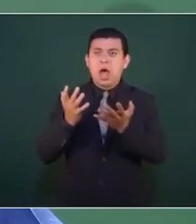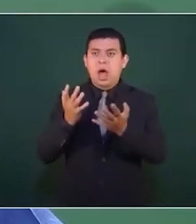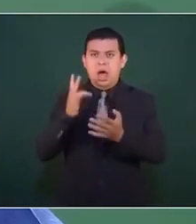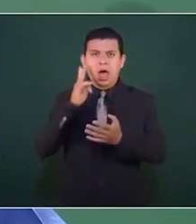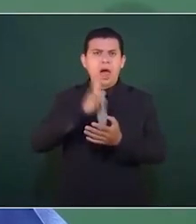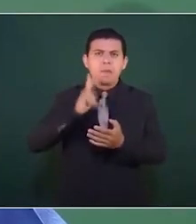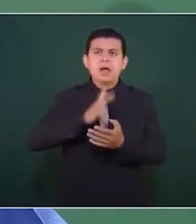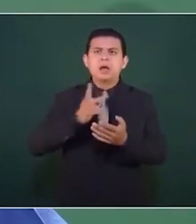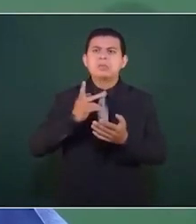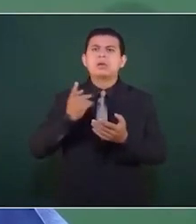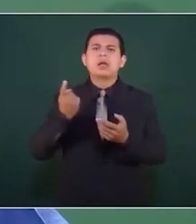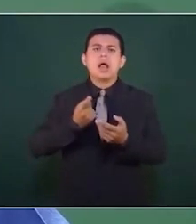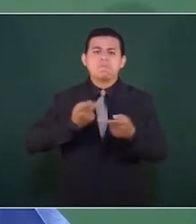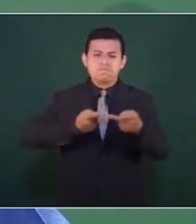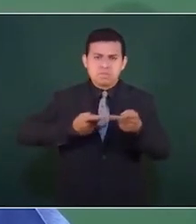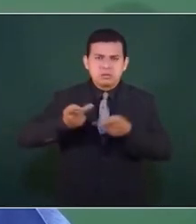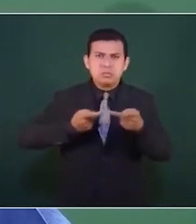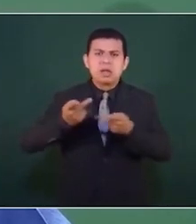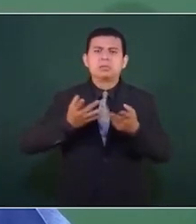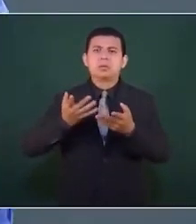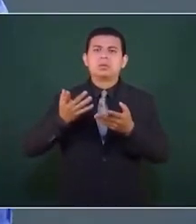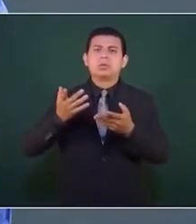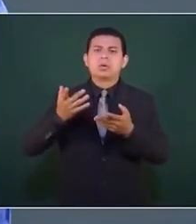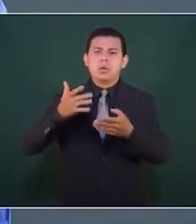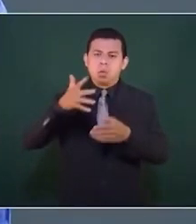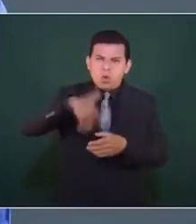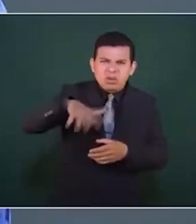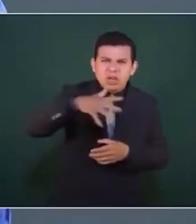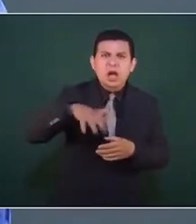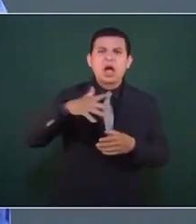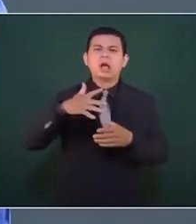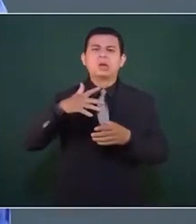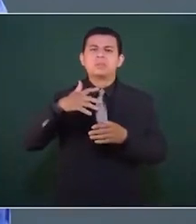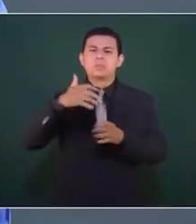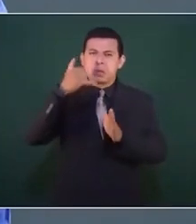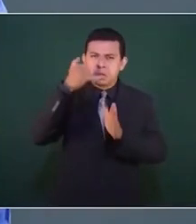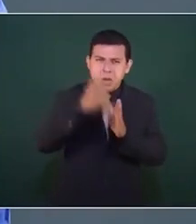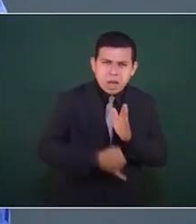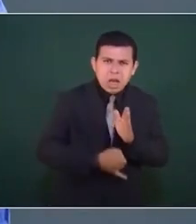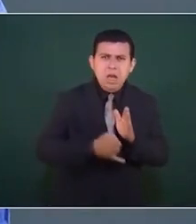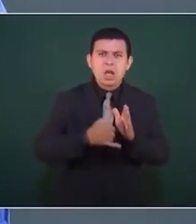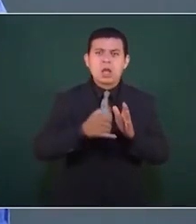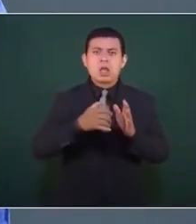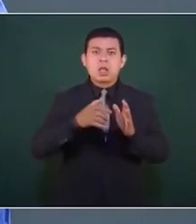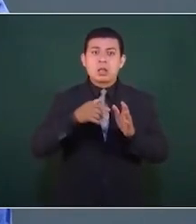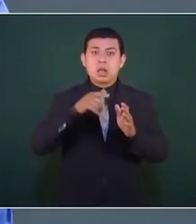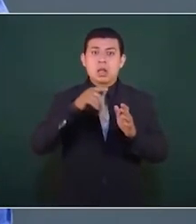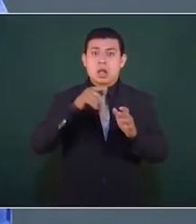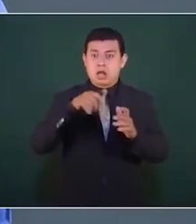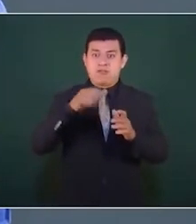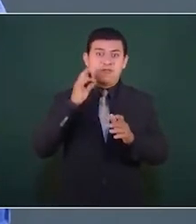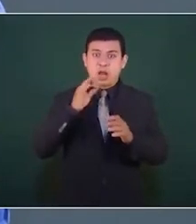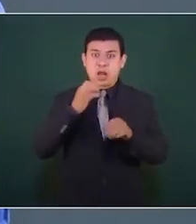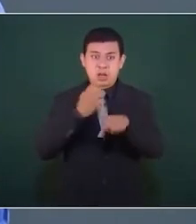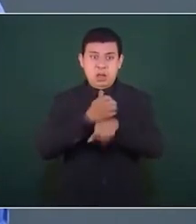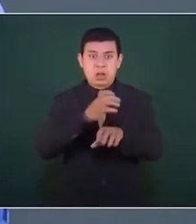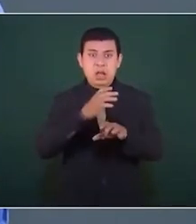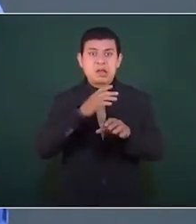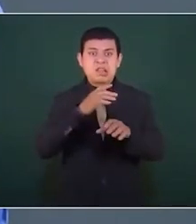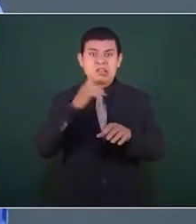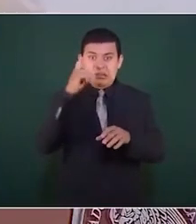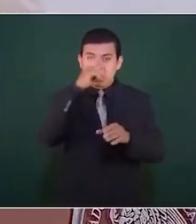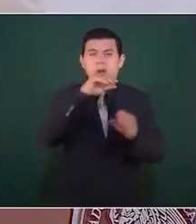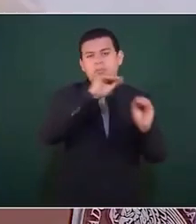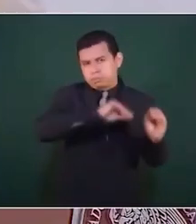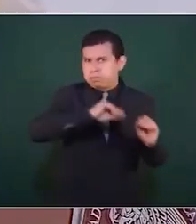A traer el caso, trasladarlo al ámbito federal y